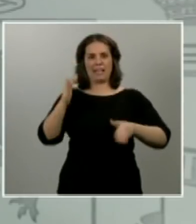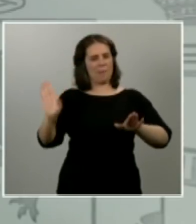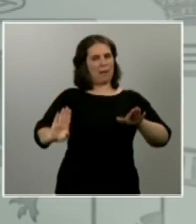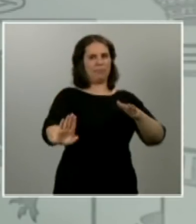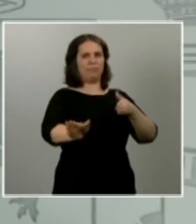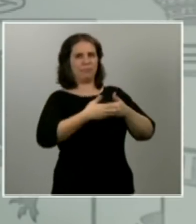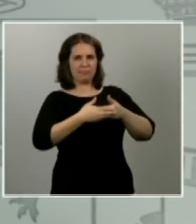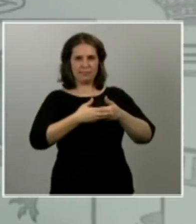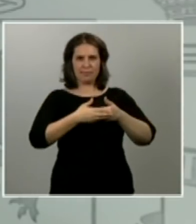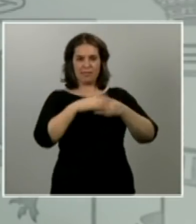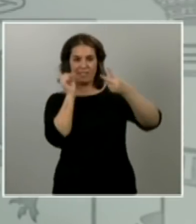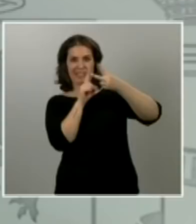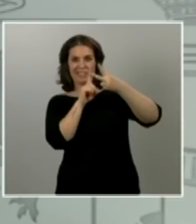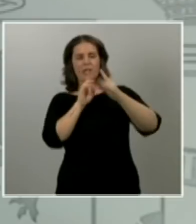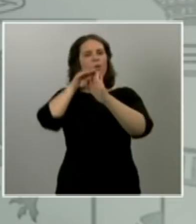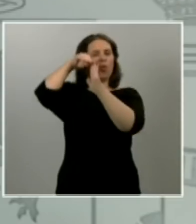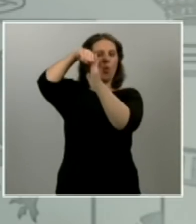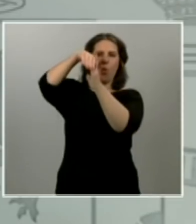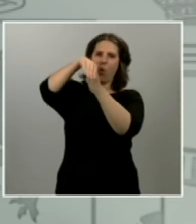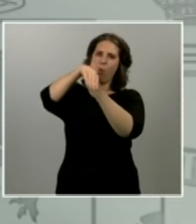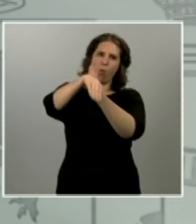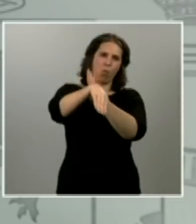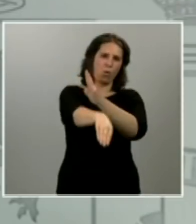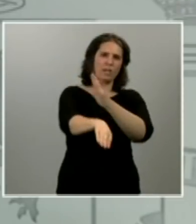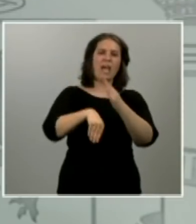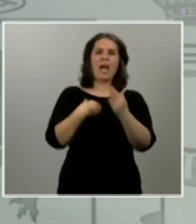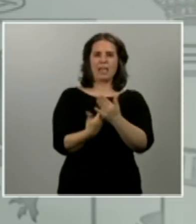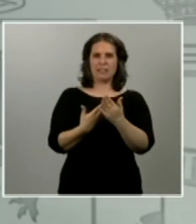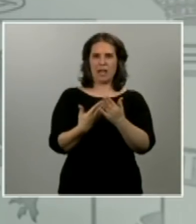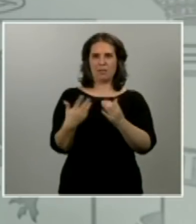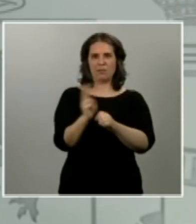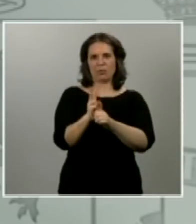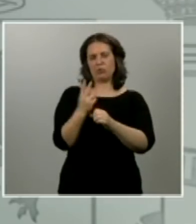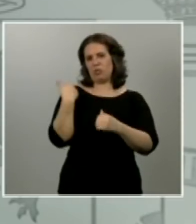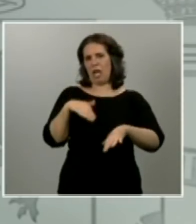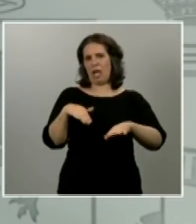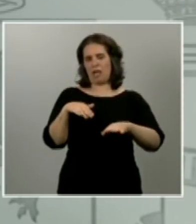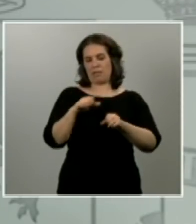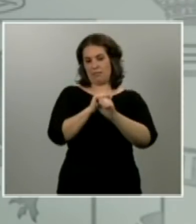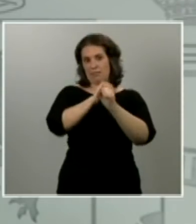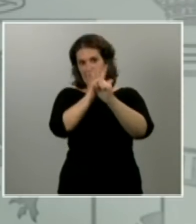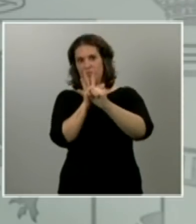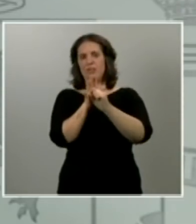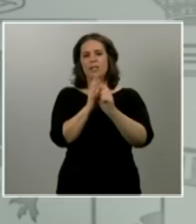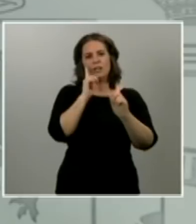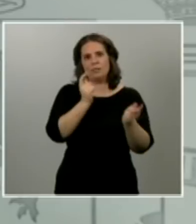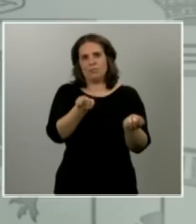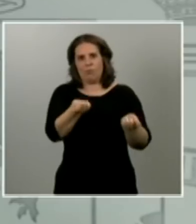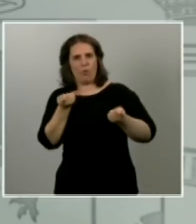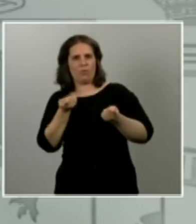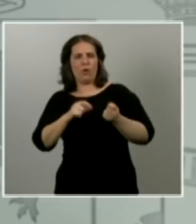aún más la curva de contagios hasta mantener a raya al virus, que es lo que todos añoramos y deseamos.